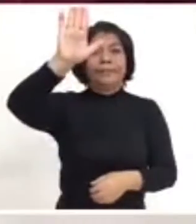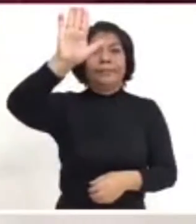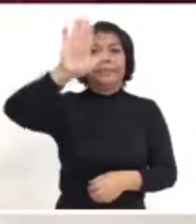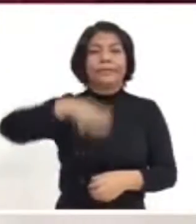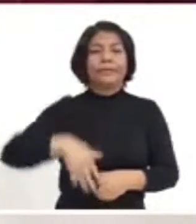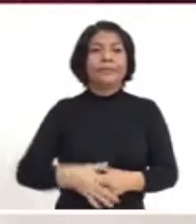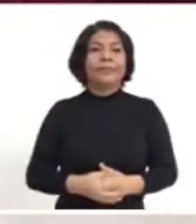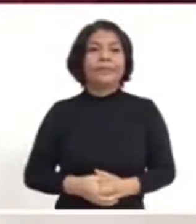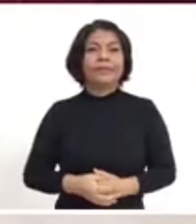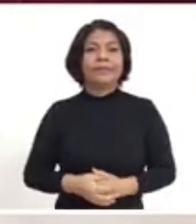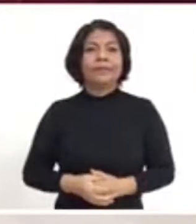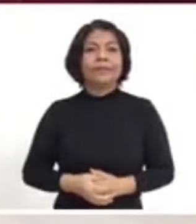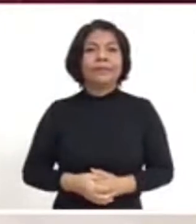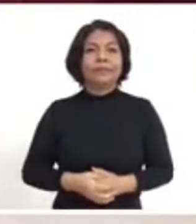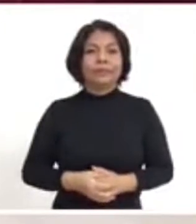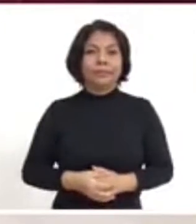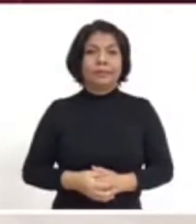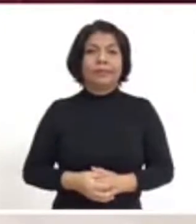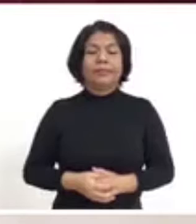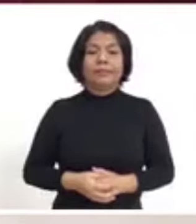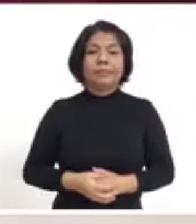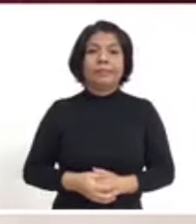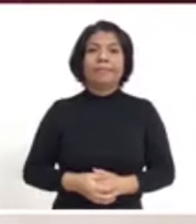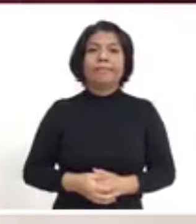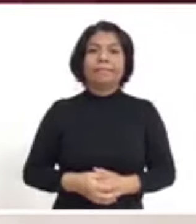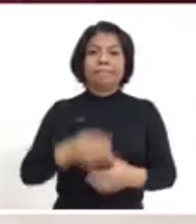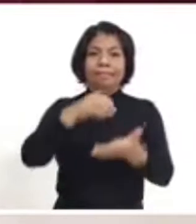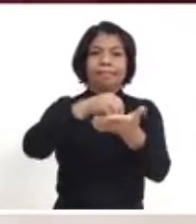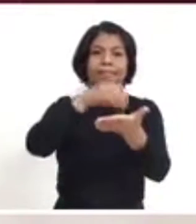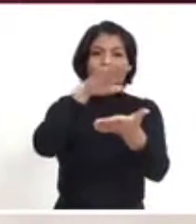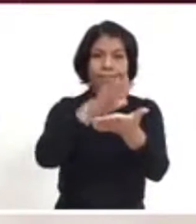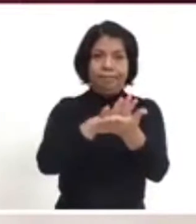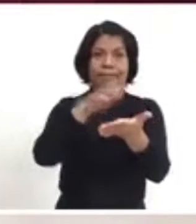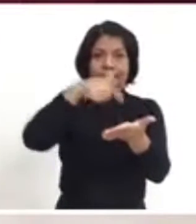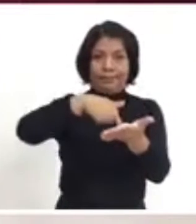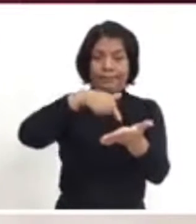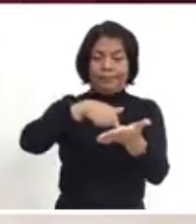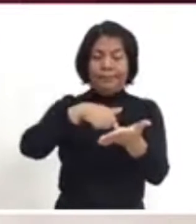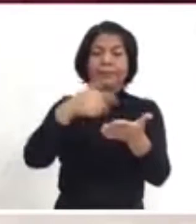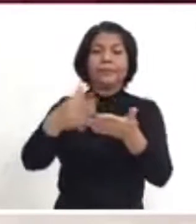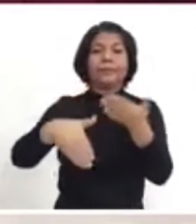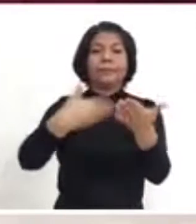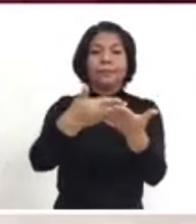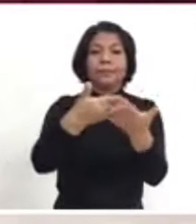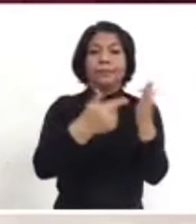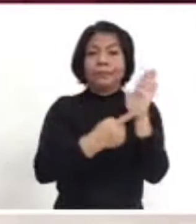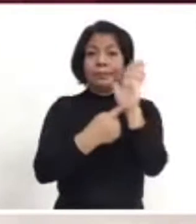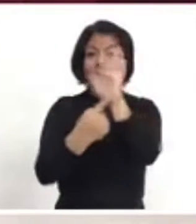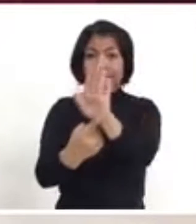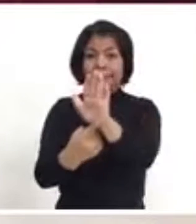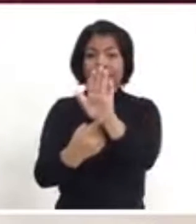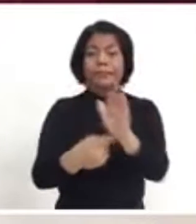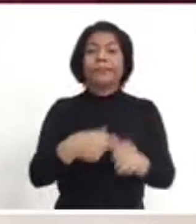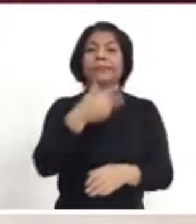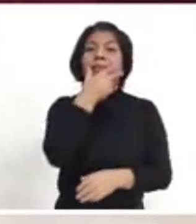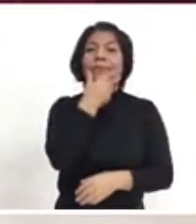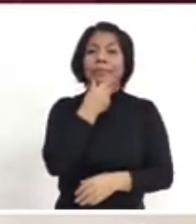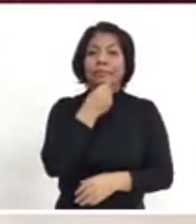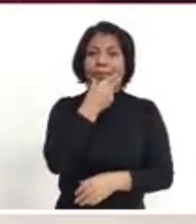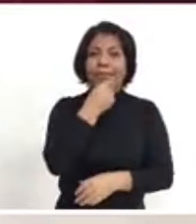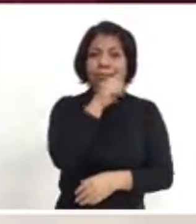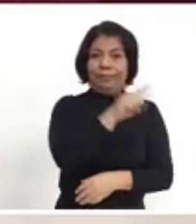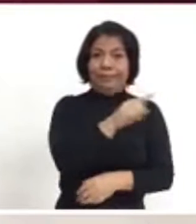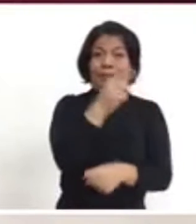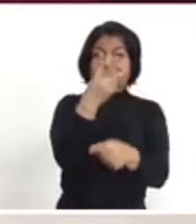Si se aprueba el acuerdo mediante el cual se somete a la consideración de los integrantes del Honorable Ayuntamiento, la solicitud de una tercera licencia